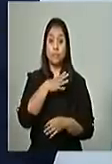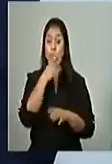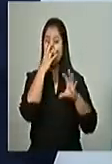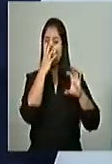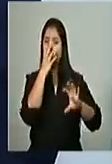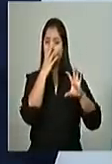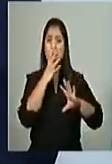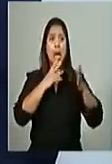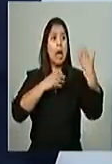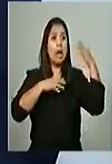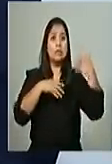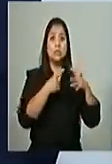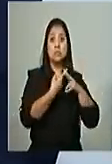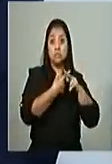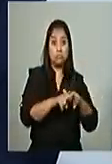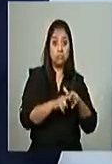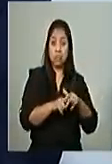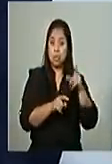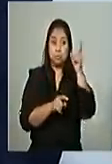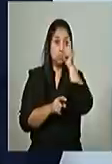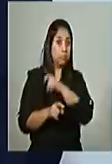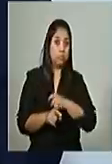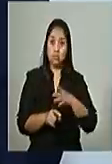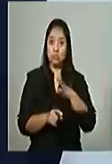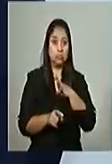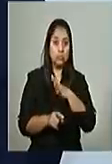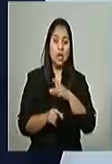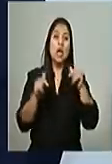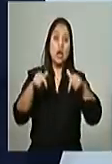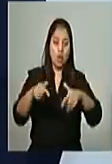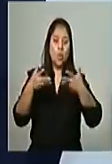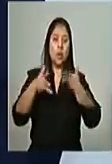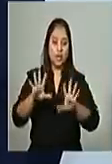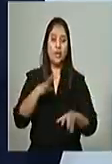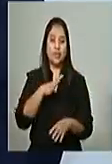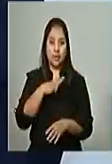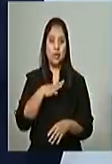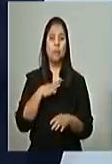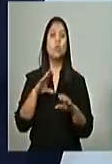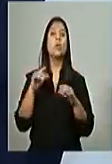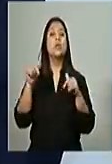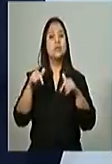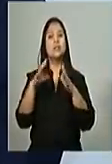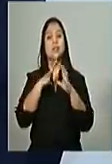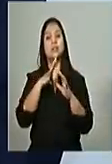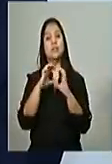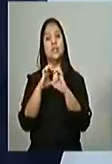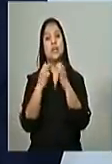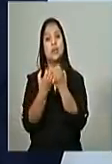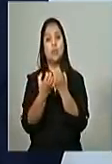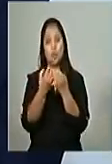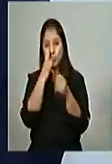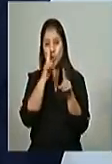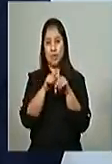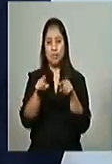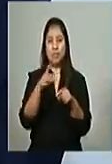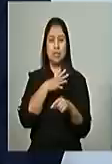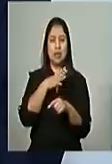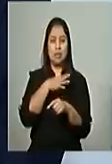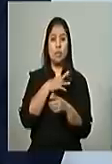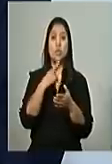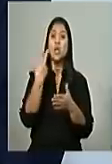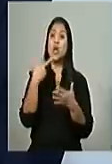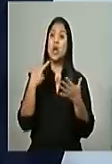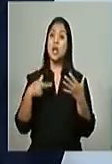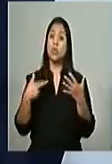teníamos cuando iniciamos. Tenemos equipo. Pero lo principal, tenemos el recurso humano